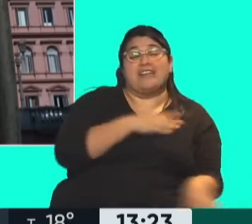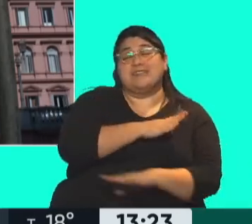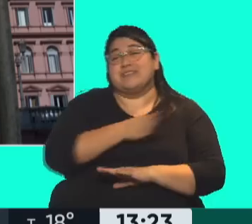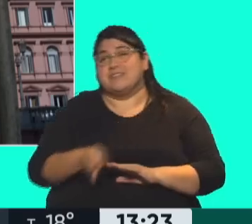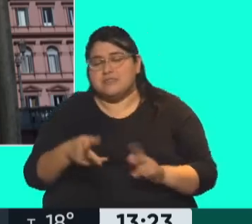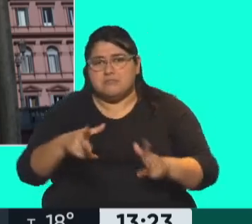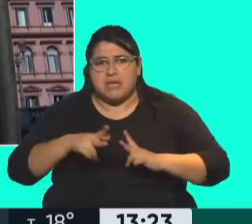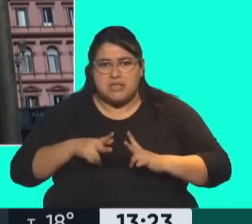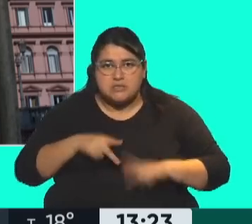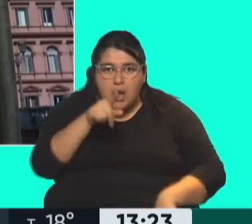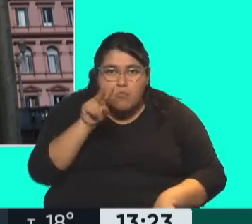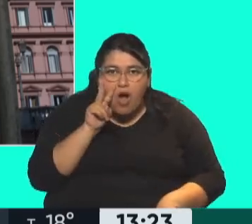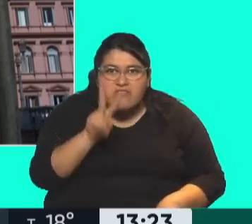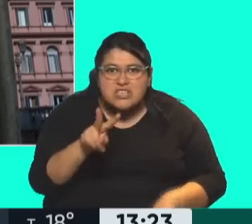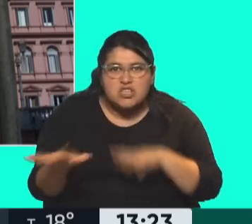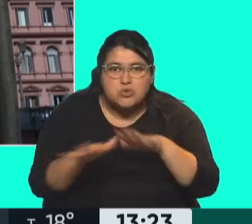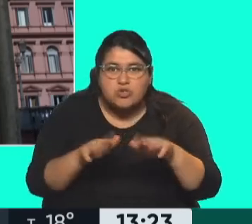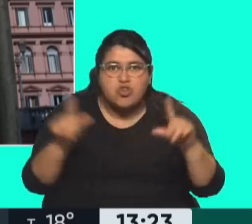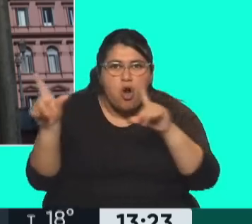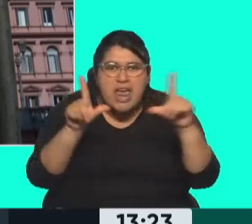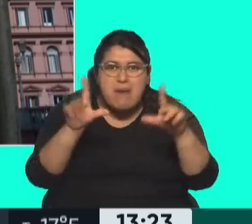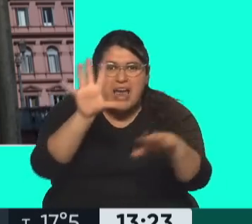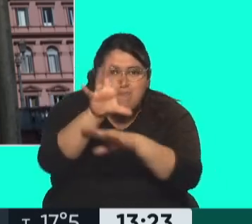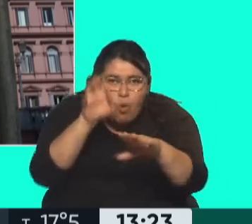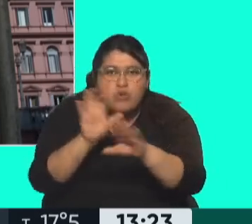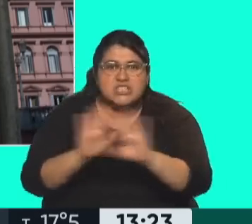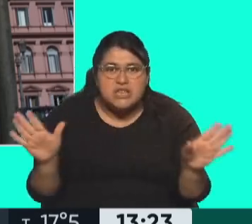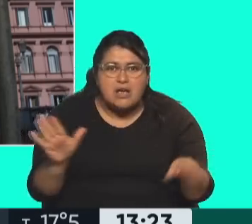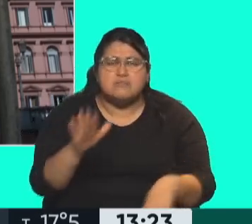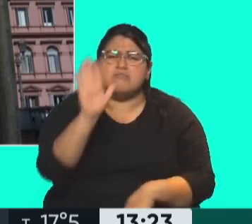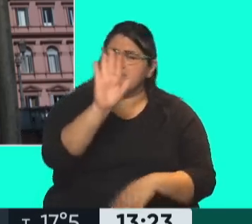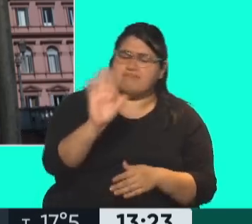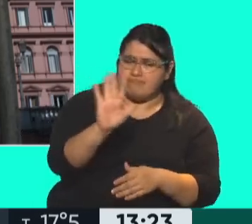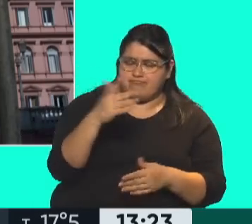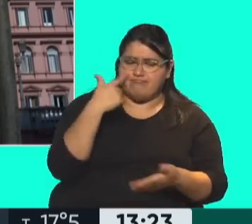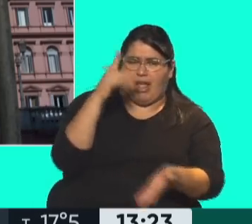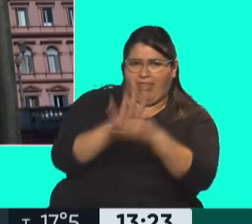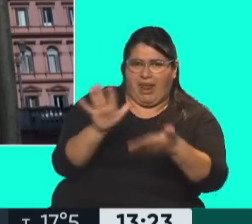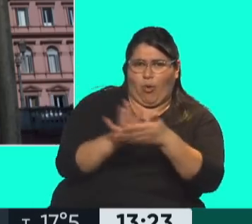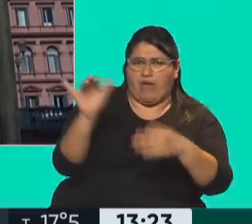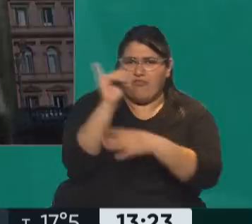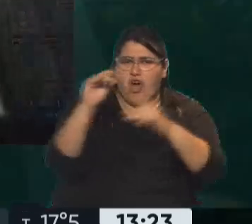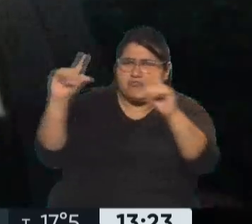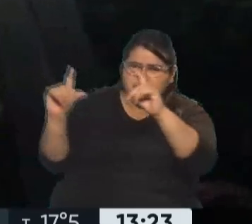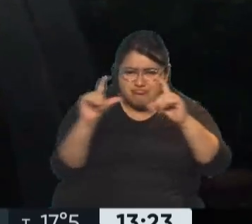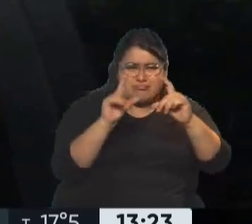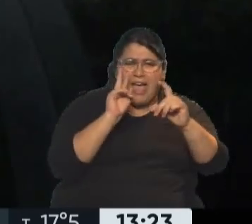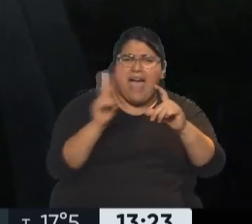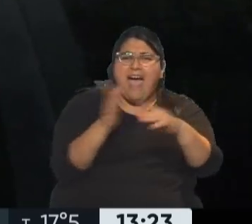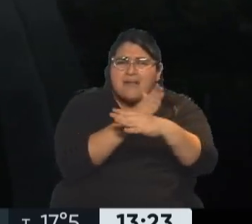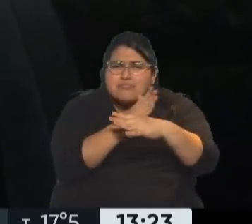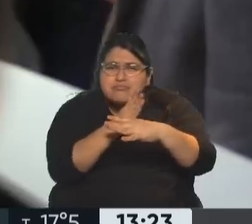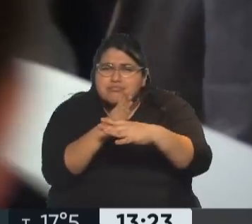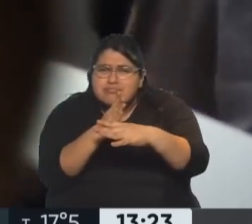dicen, ¿vieron lo que sucedió? Tienen la imagen. Y Javier dice, vamos a verla porque yo vi un tumulto y estaba con la vicepresidenta.